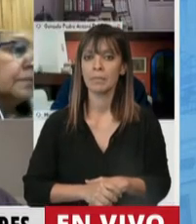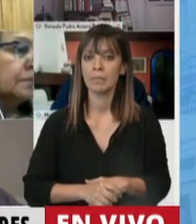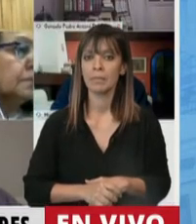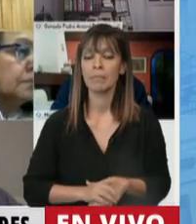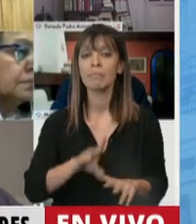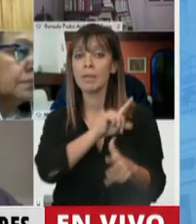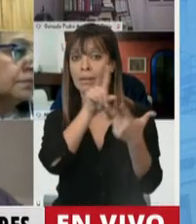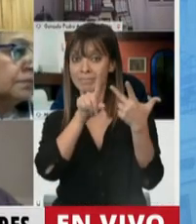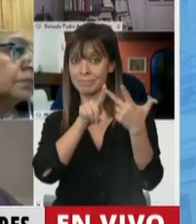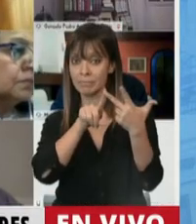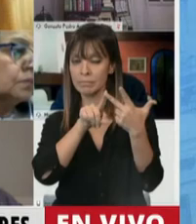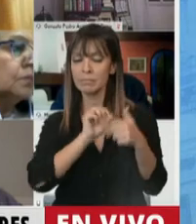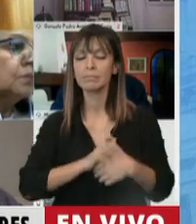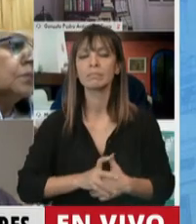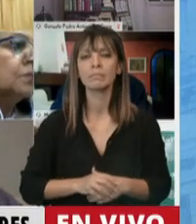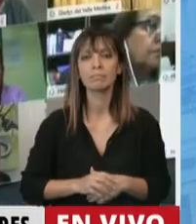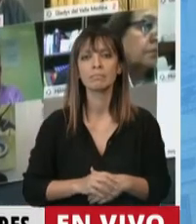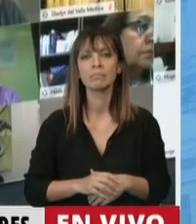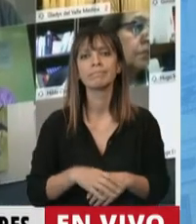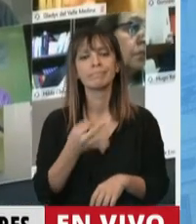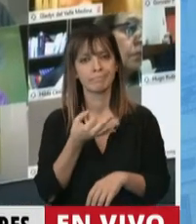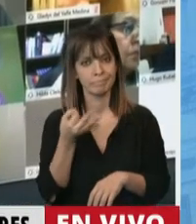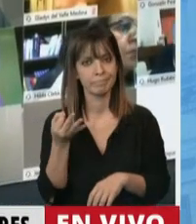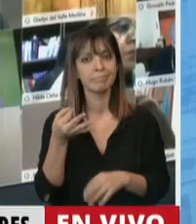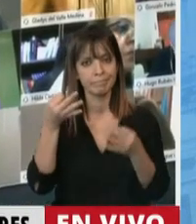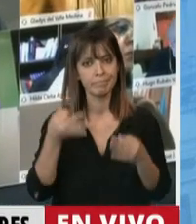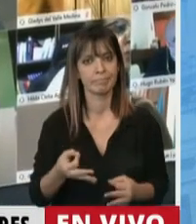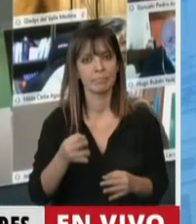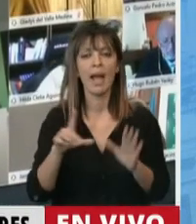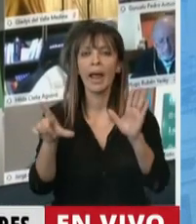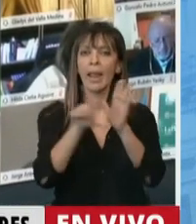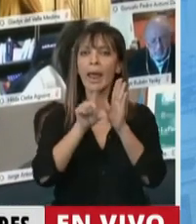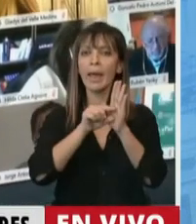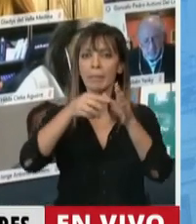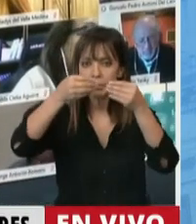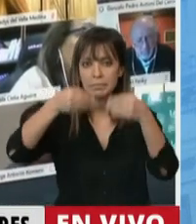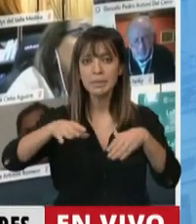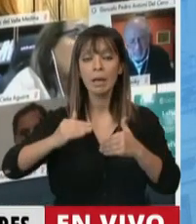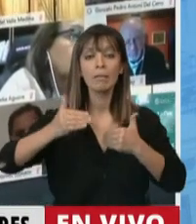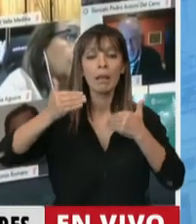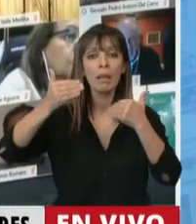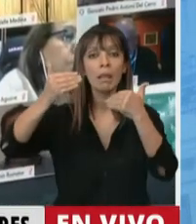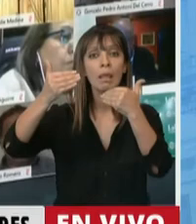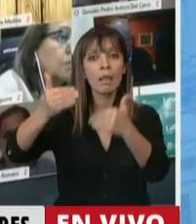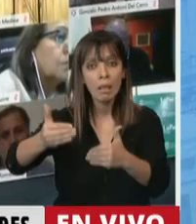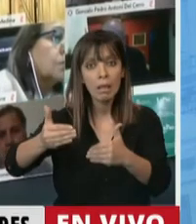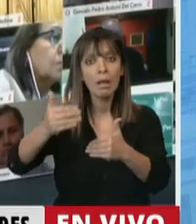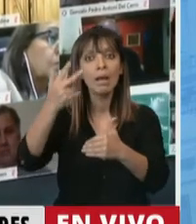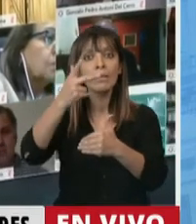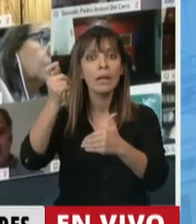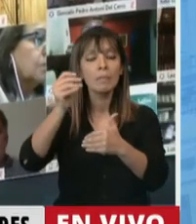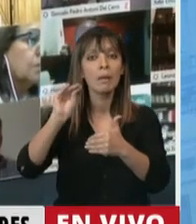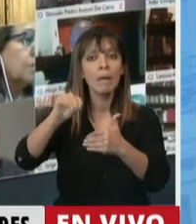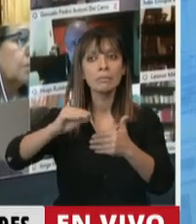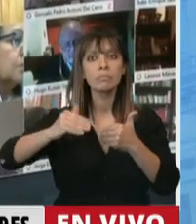En siguiente punto, efectivamente, la ley se va a aplicar 90 días luego de